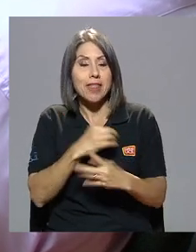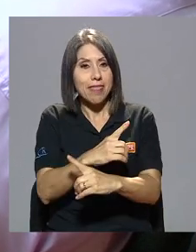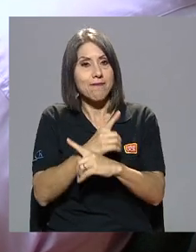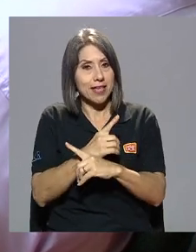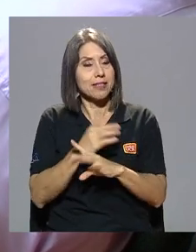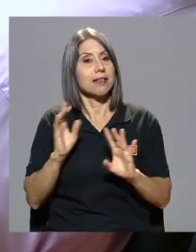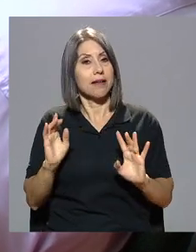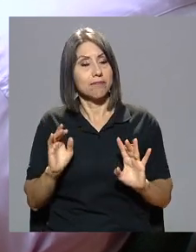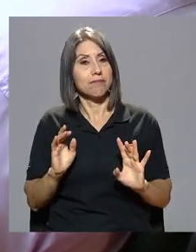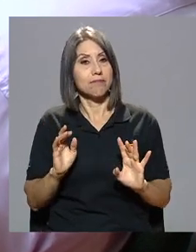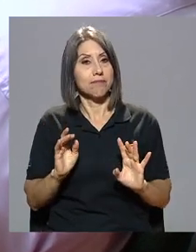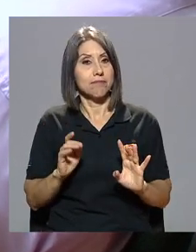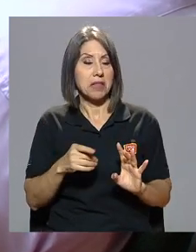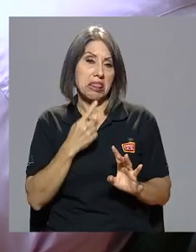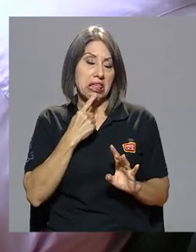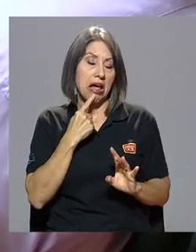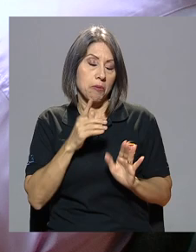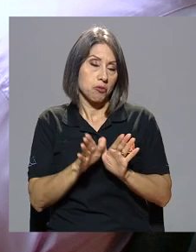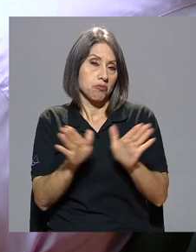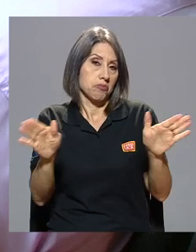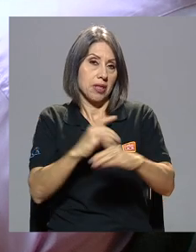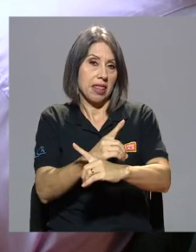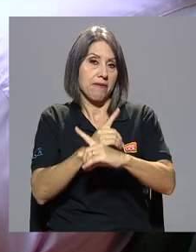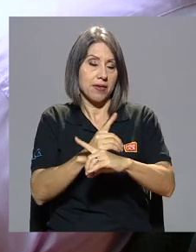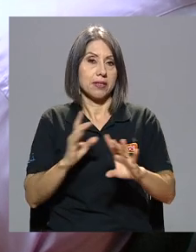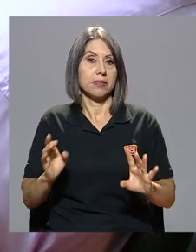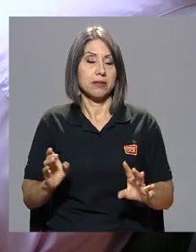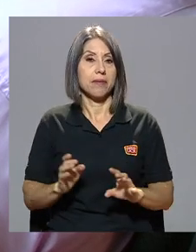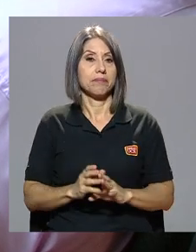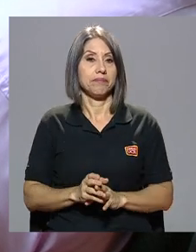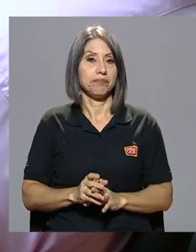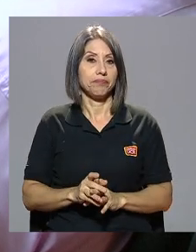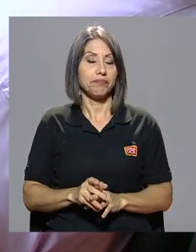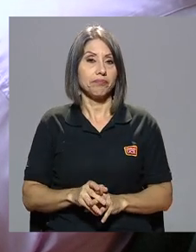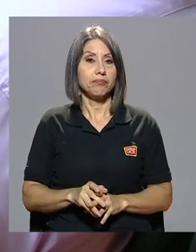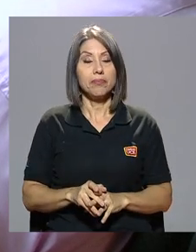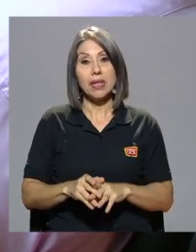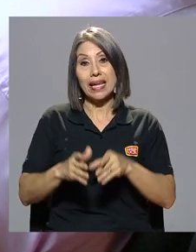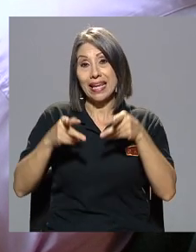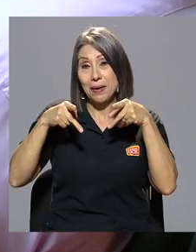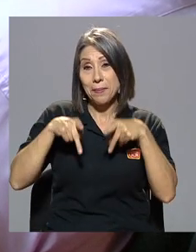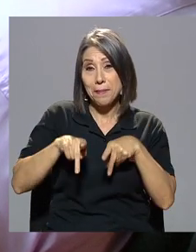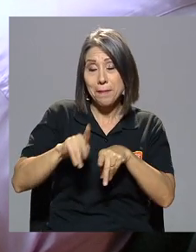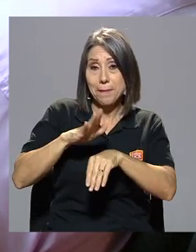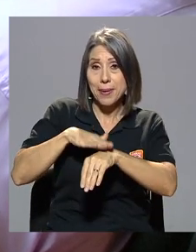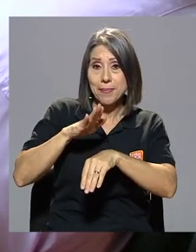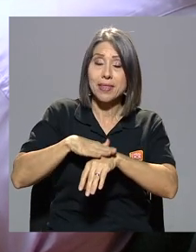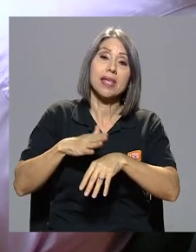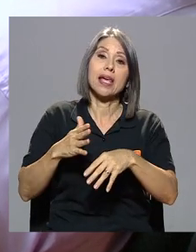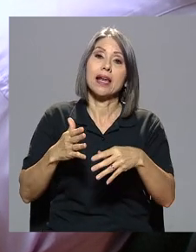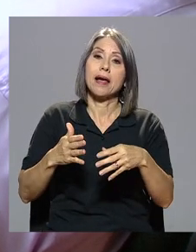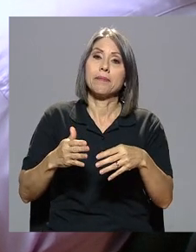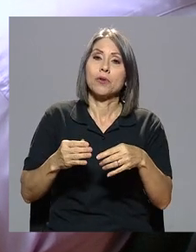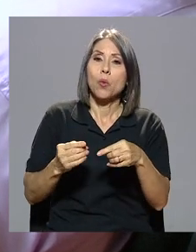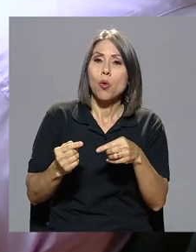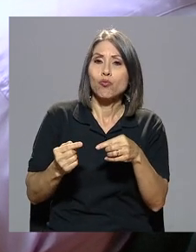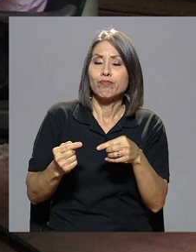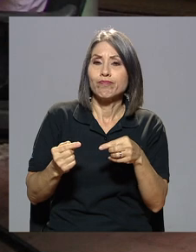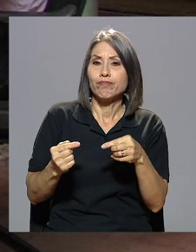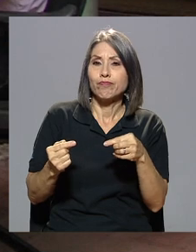sí de defensa digamos más genérico así que nos permitiera contrarrestar